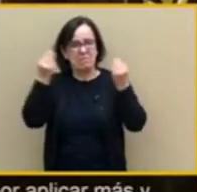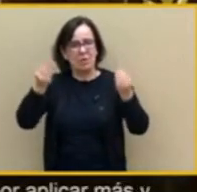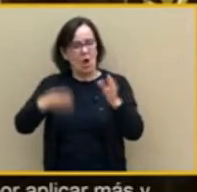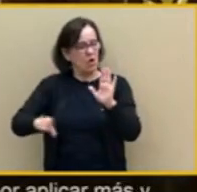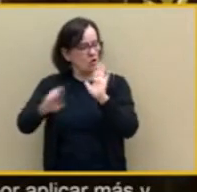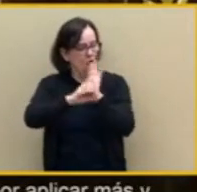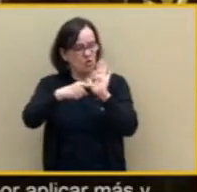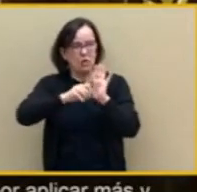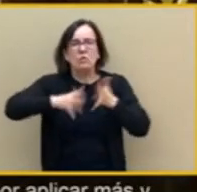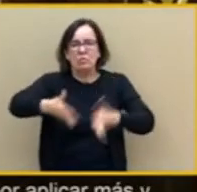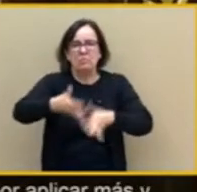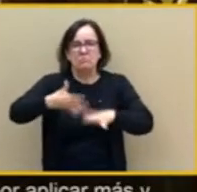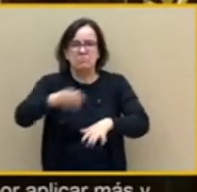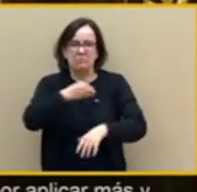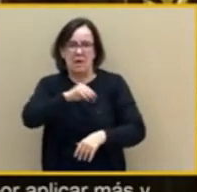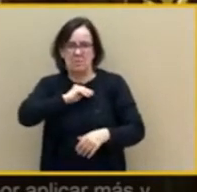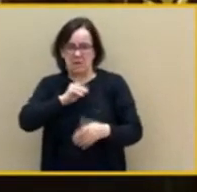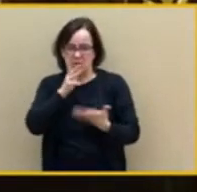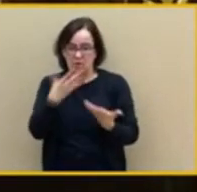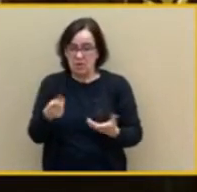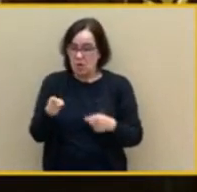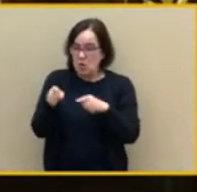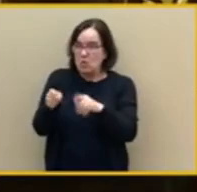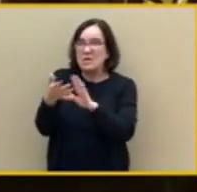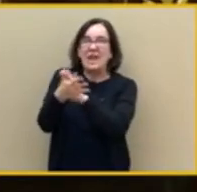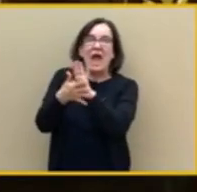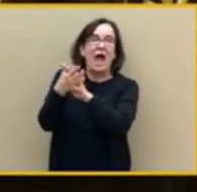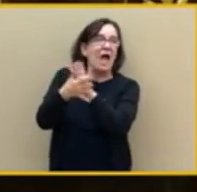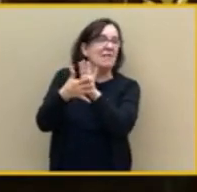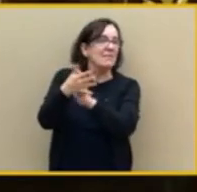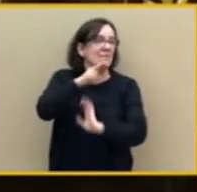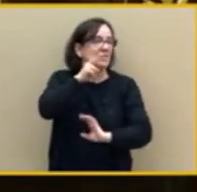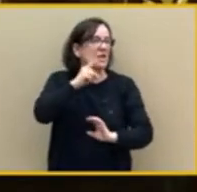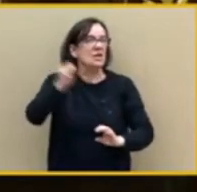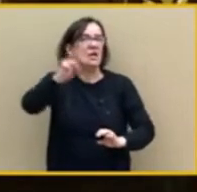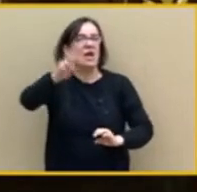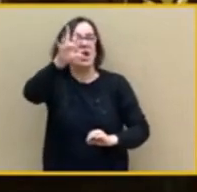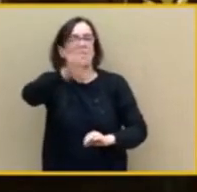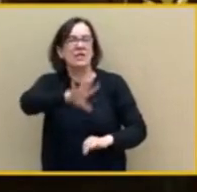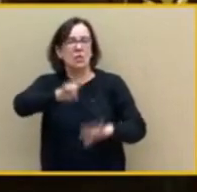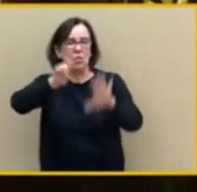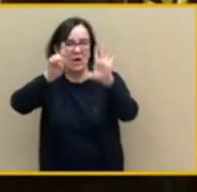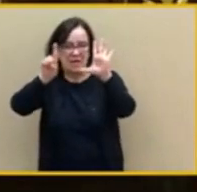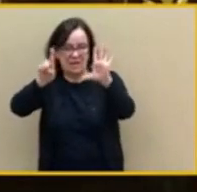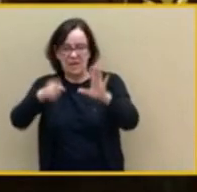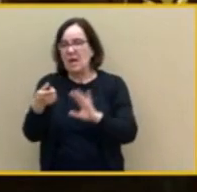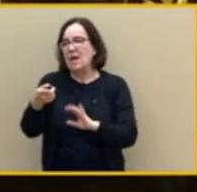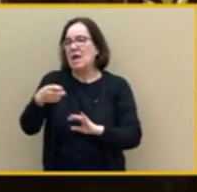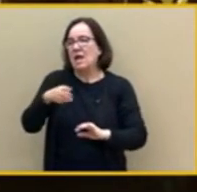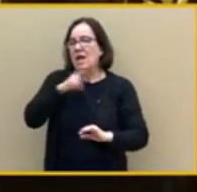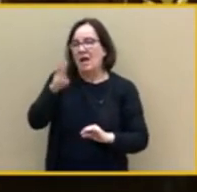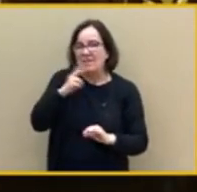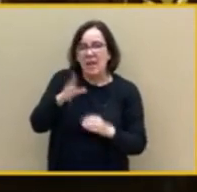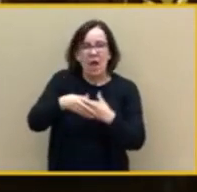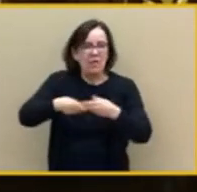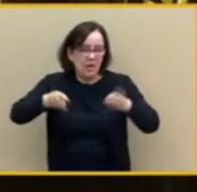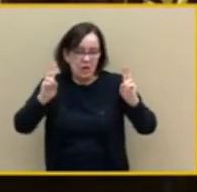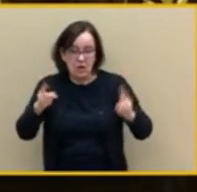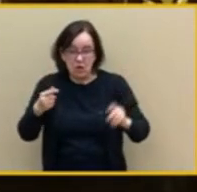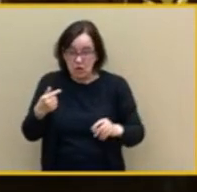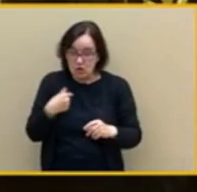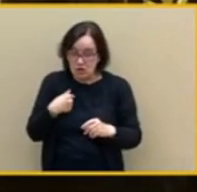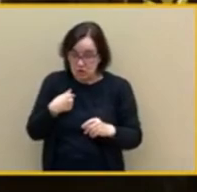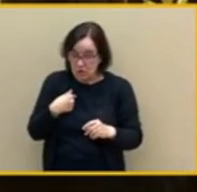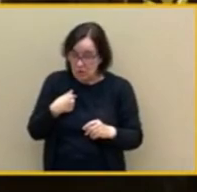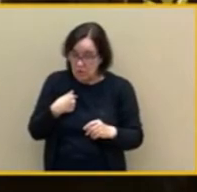del año 56, ha hablado de la democracia. Y yo se lo reconozco y se lo respeto, se lo agradezco.